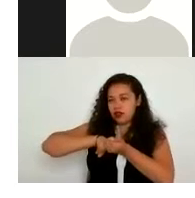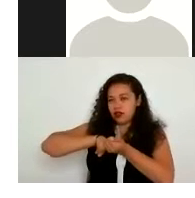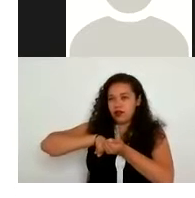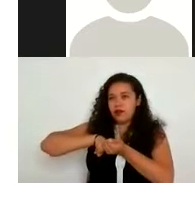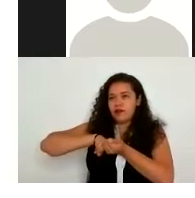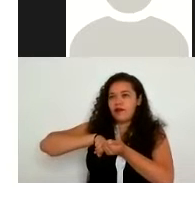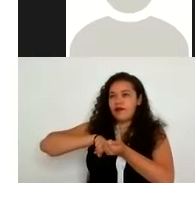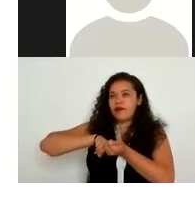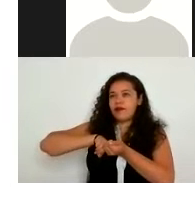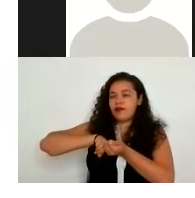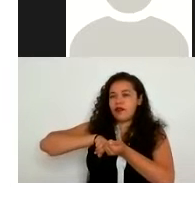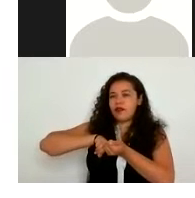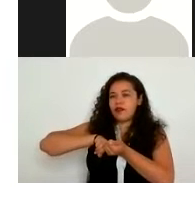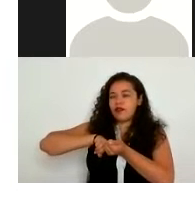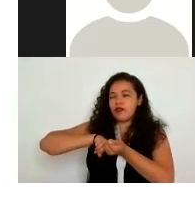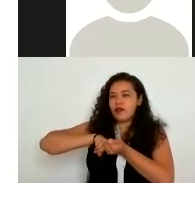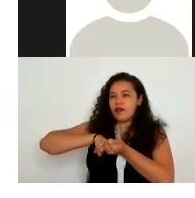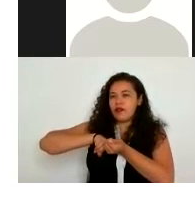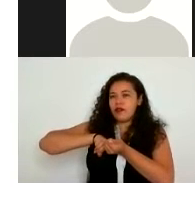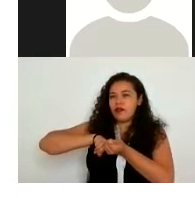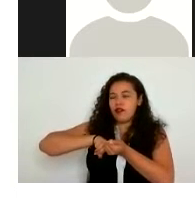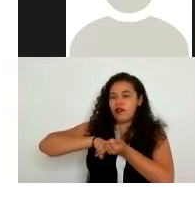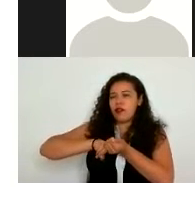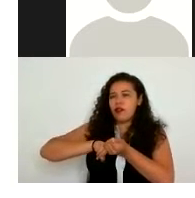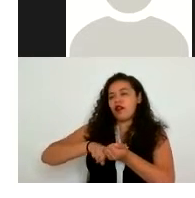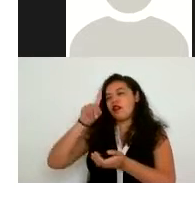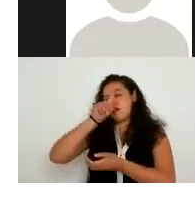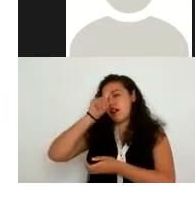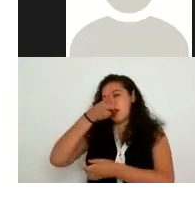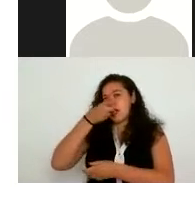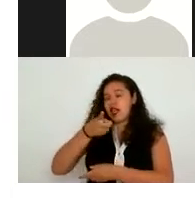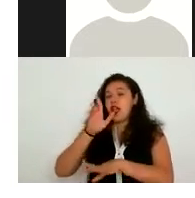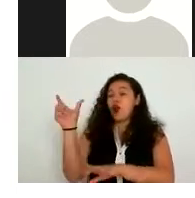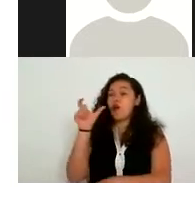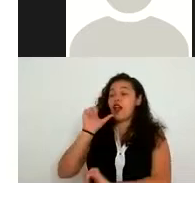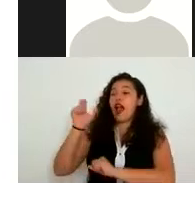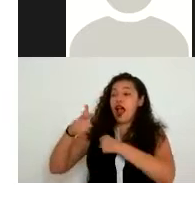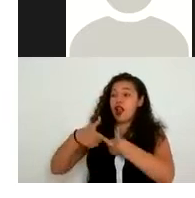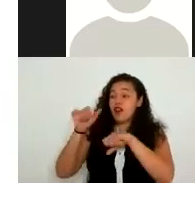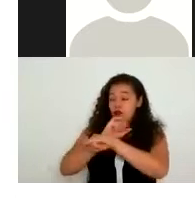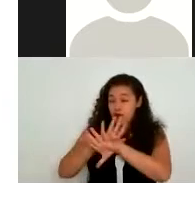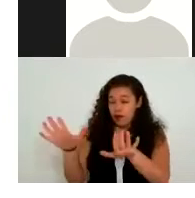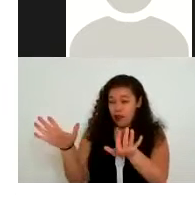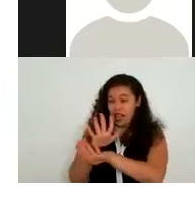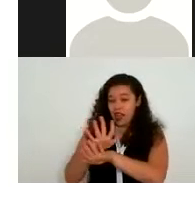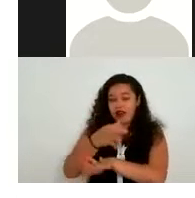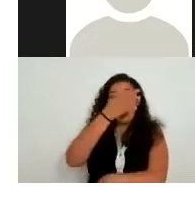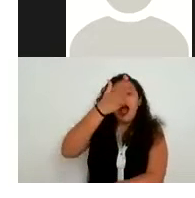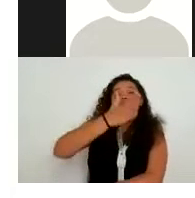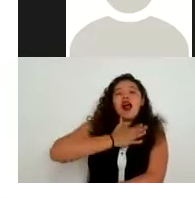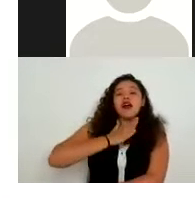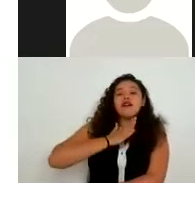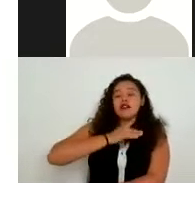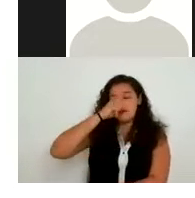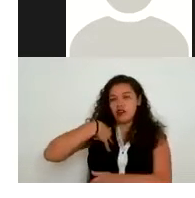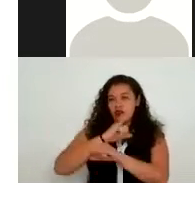hacia quienes les pedimos los datos que cuando haya alguna actualización algún cambio no nos los hagan saber porque nosotros a veces podría ser difícil que